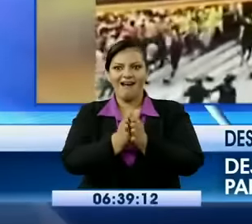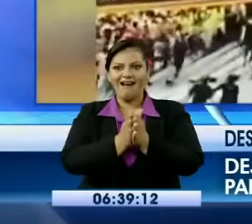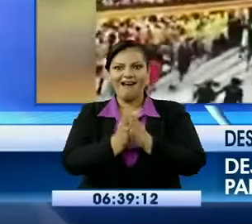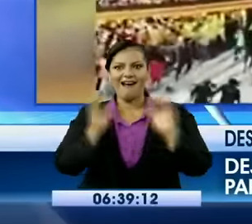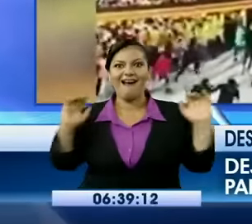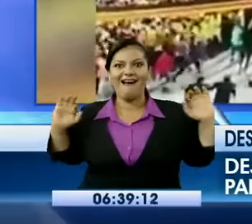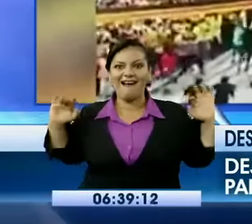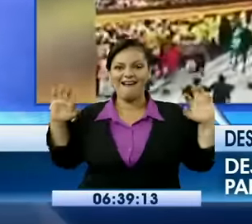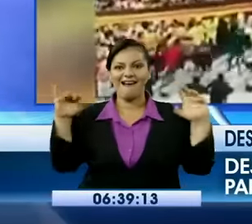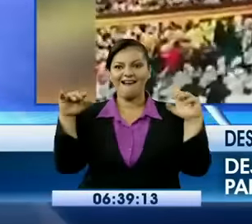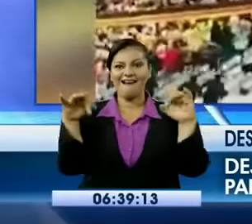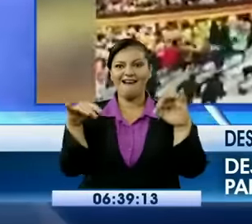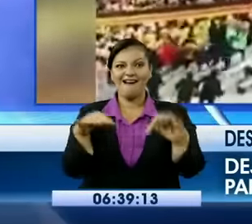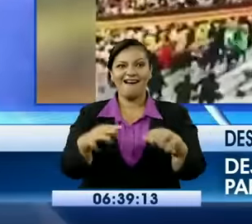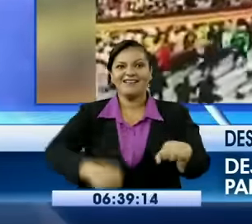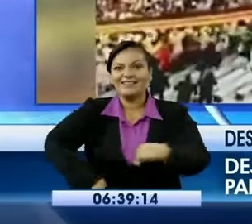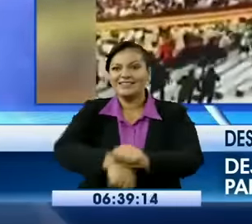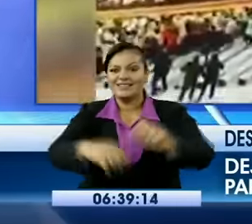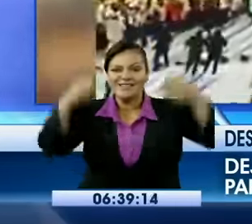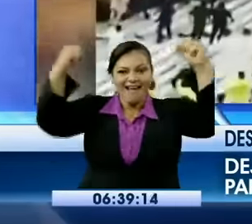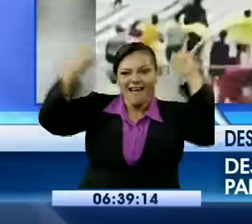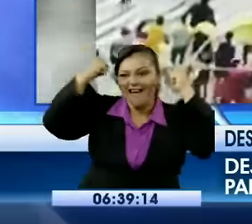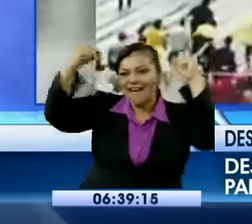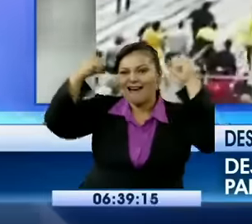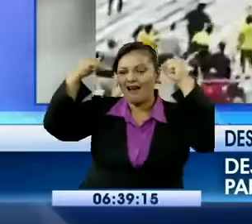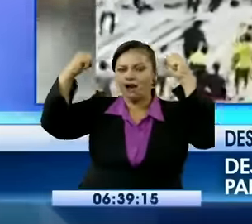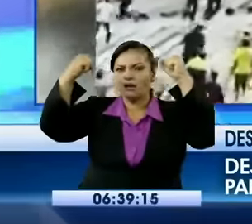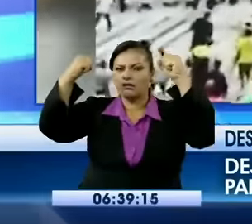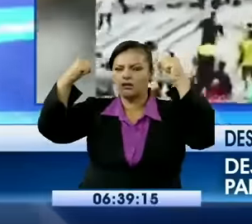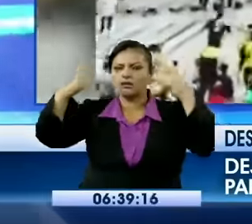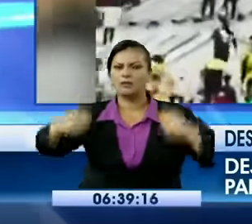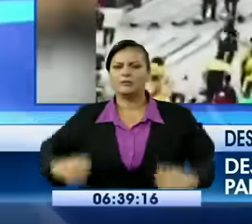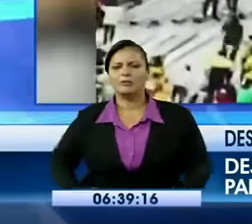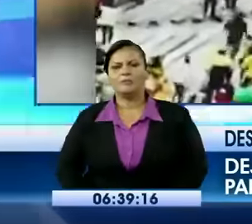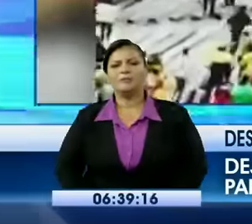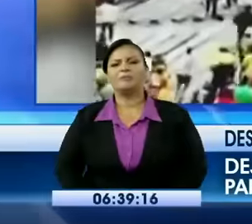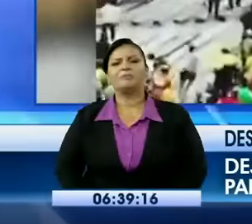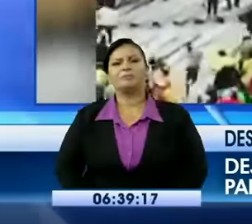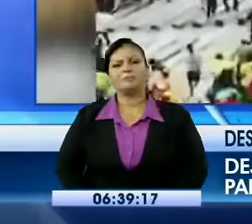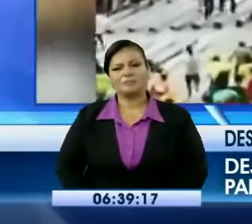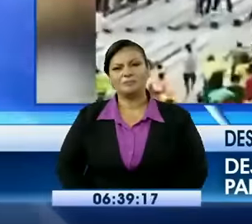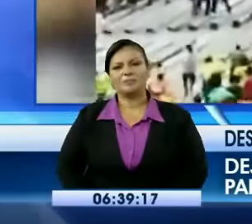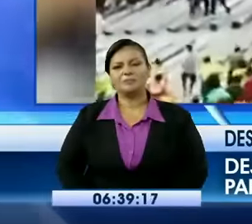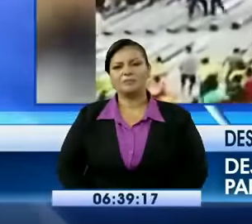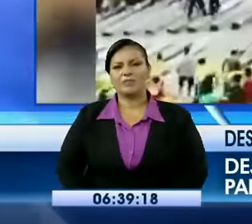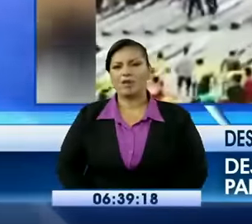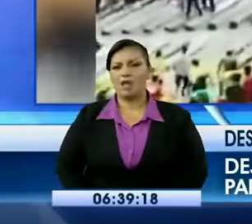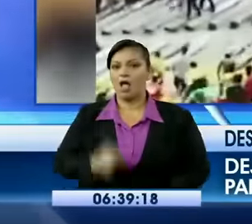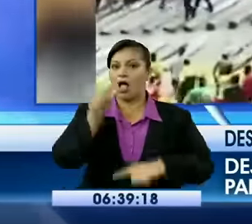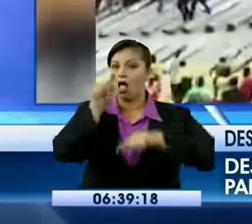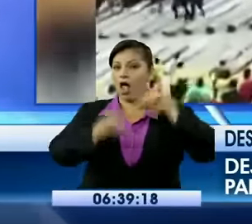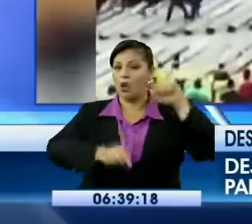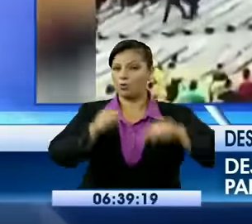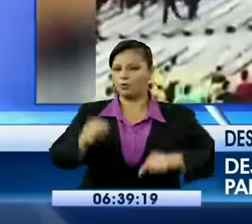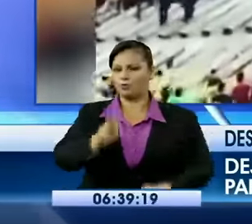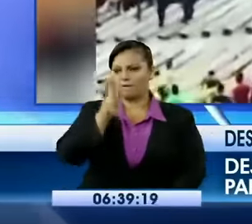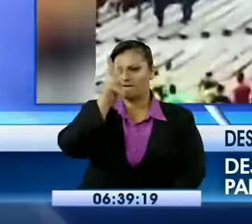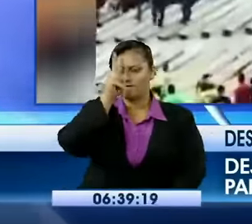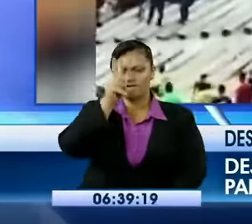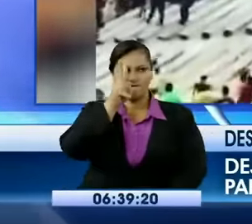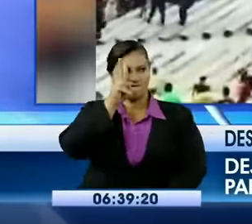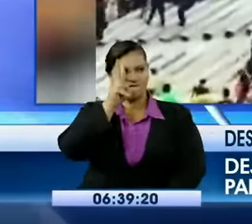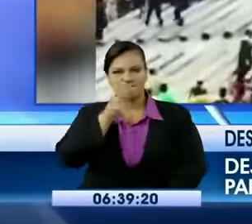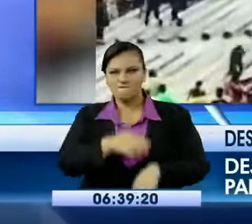familias, no desune. Claro. Y no es un acto para delincuentes, sino para familia, para